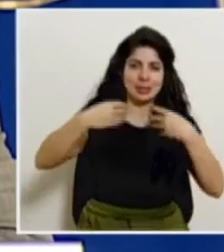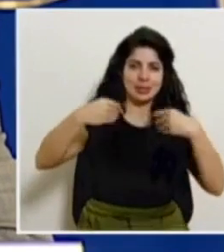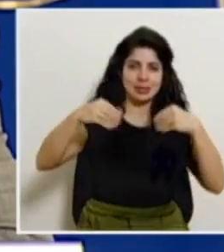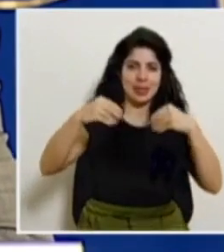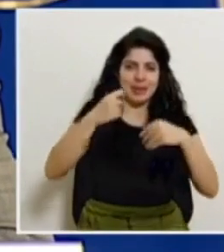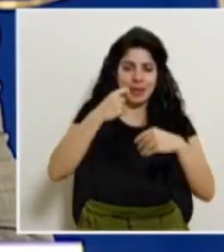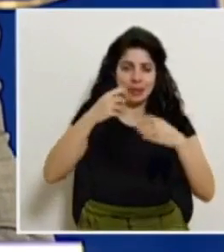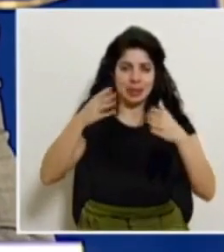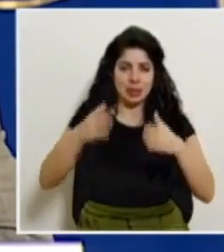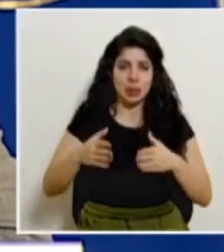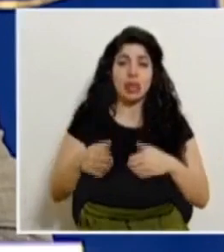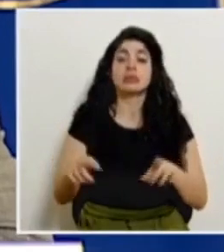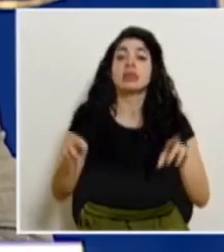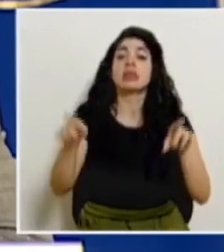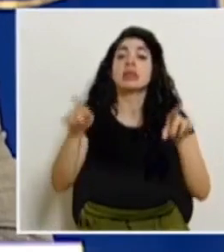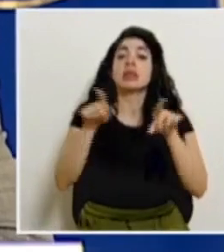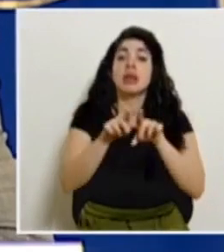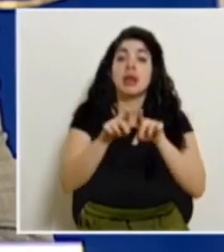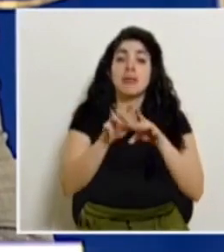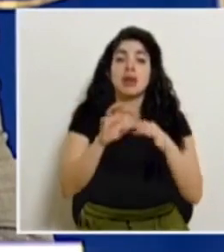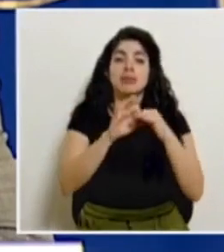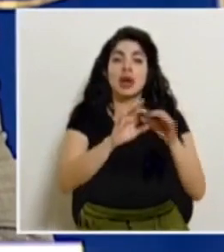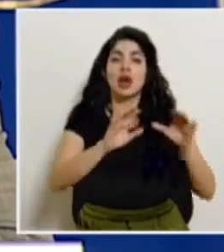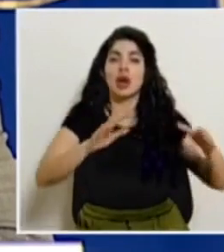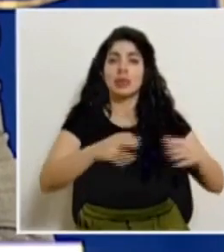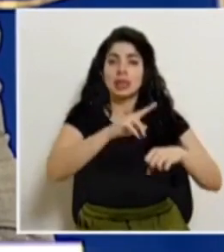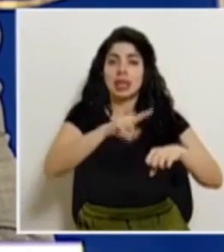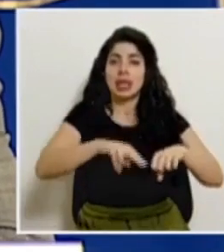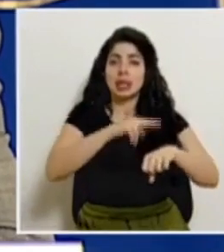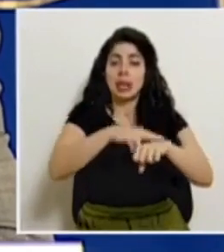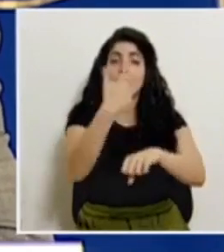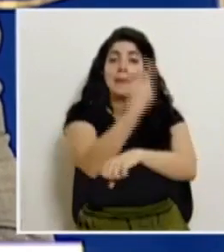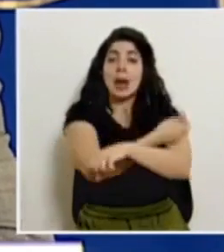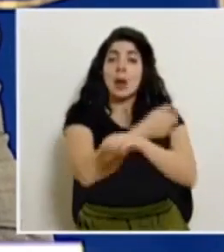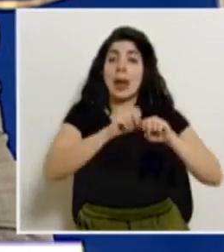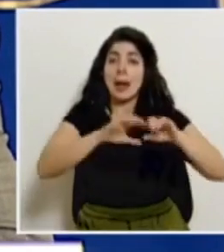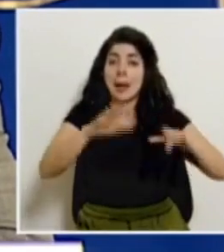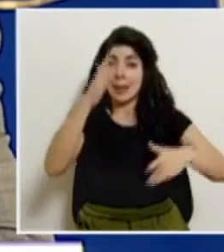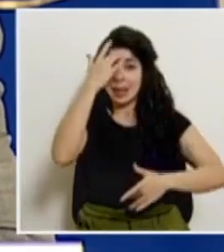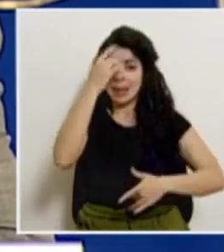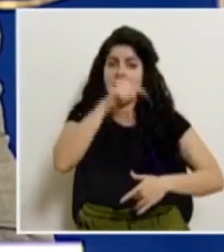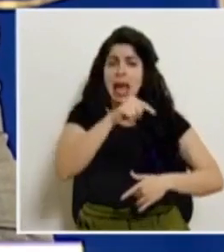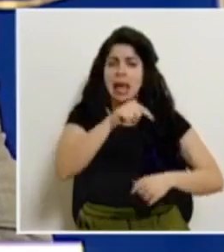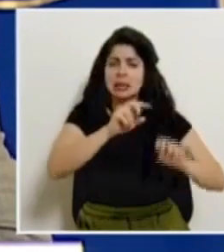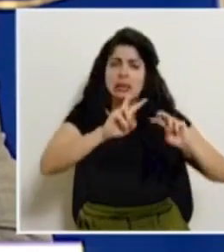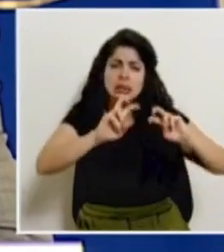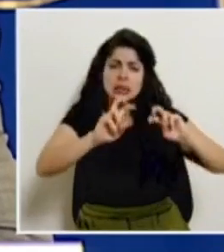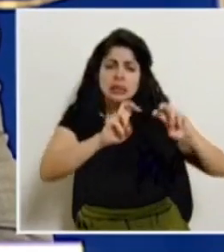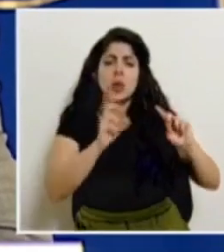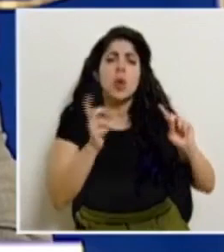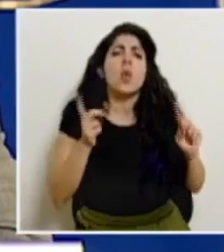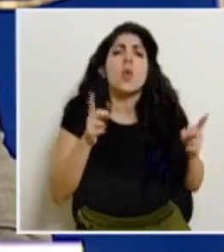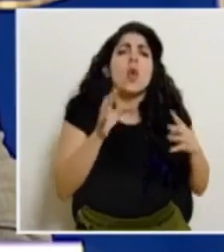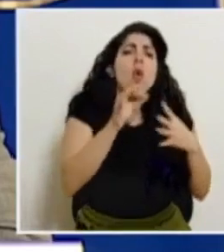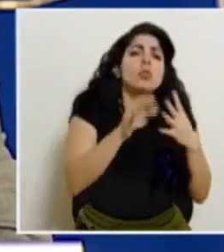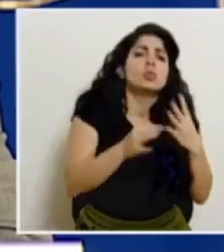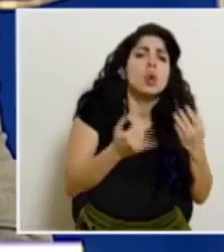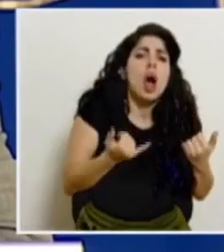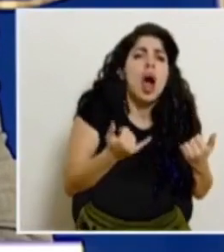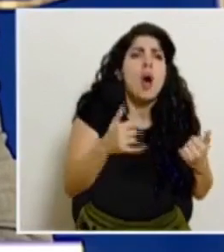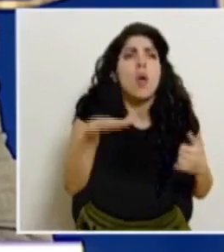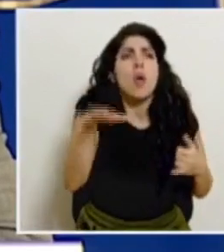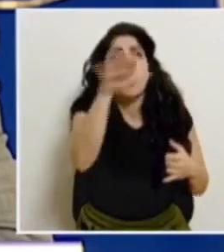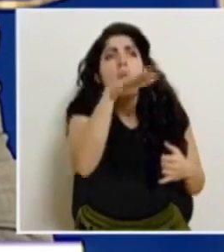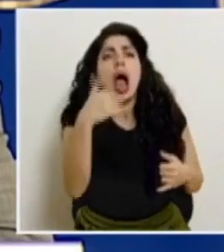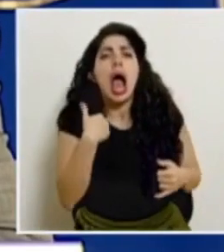En relación, también, al respecto, la Comisión Nacional de Vacunación y Epidemiología analiza todas las opciones que están disponibles en el mercado